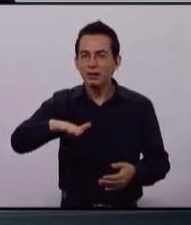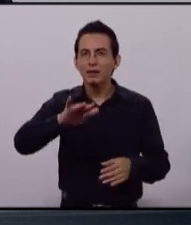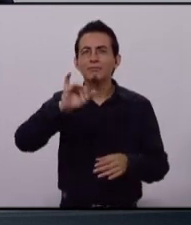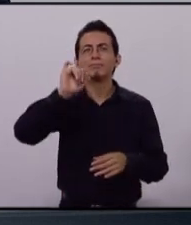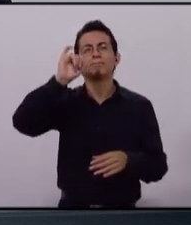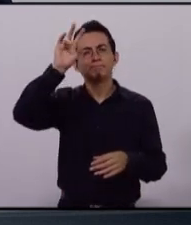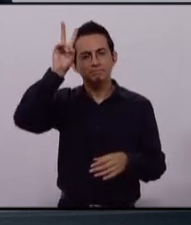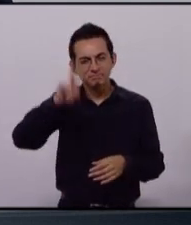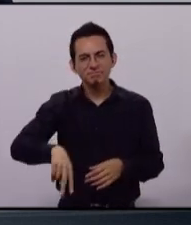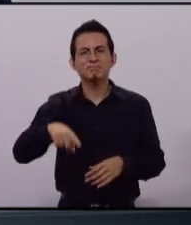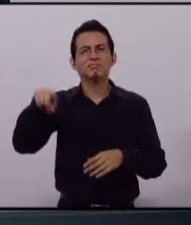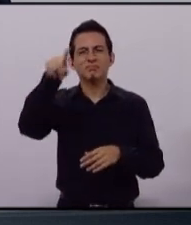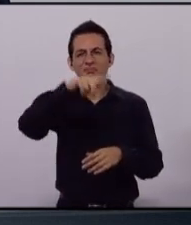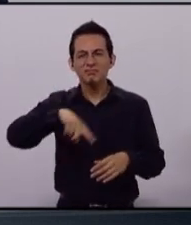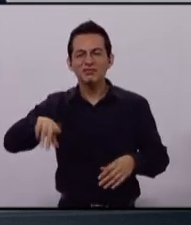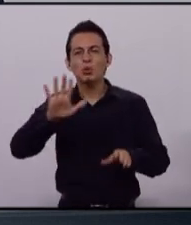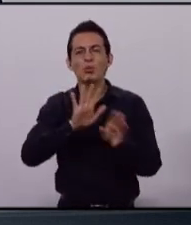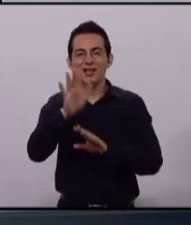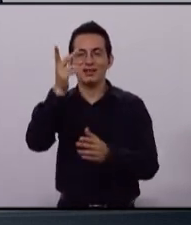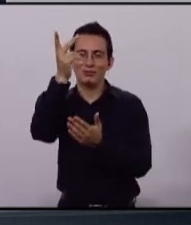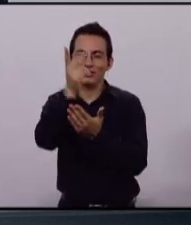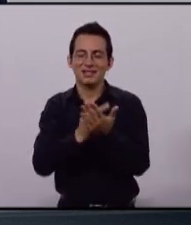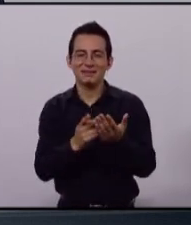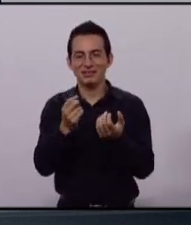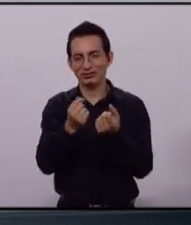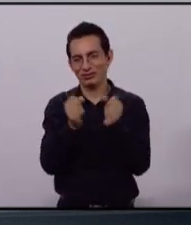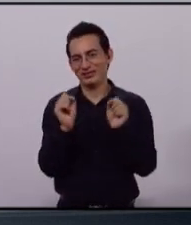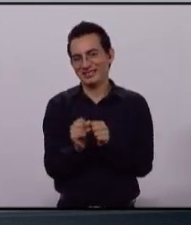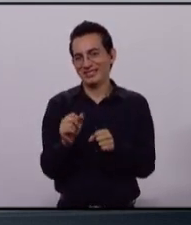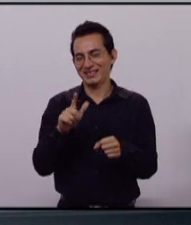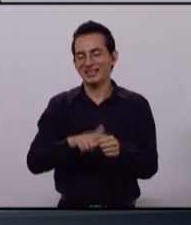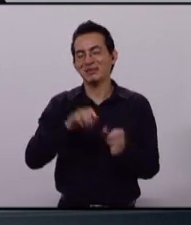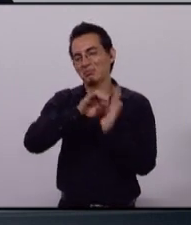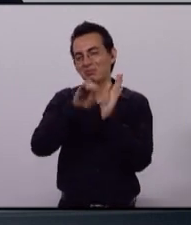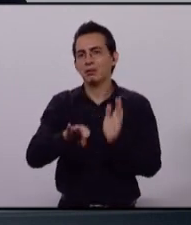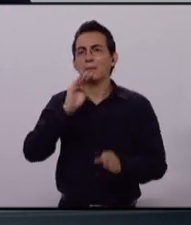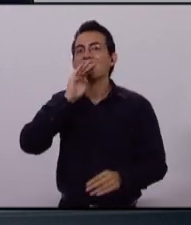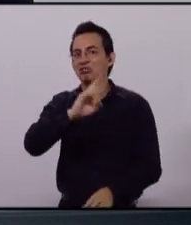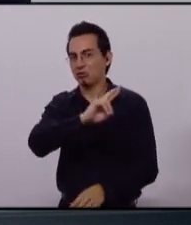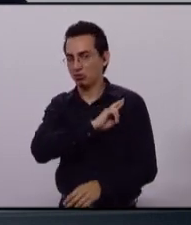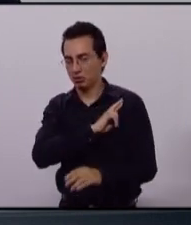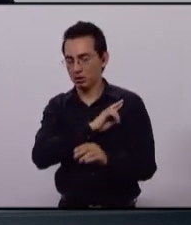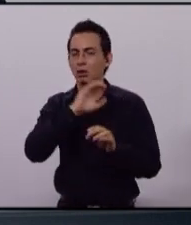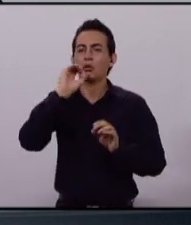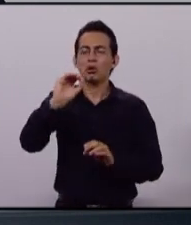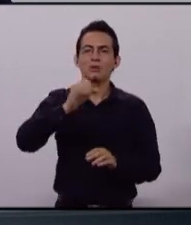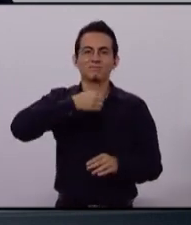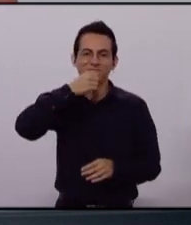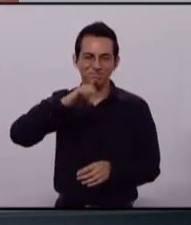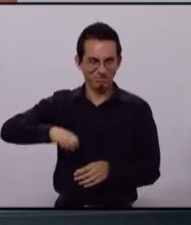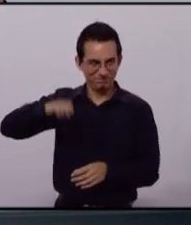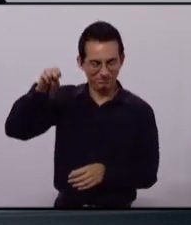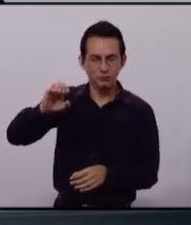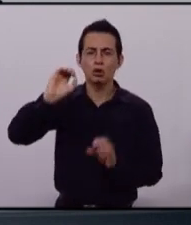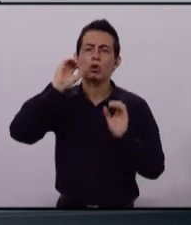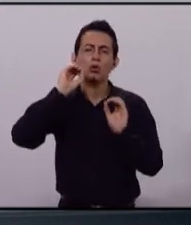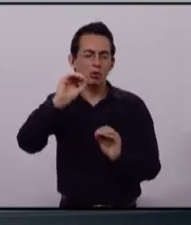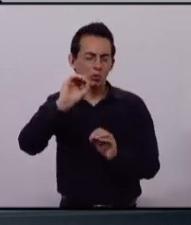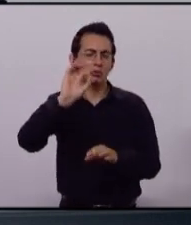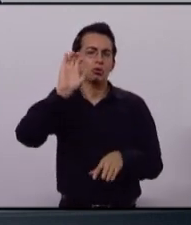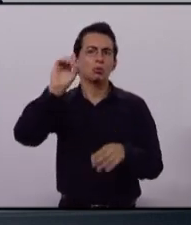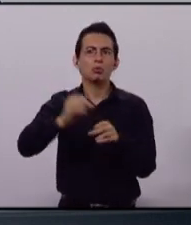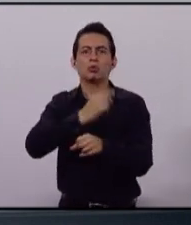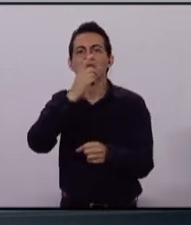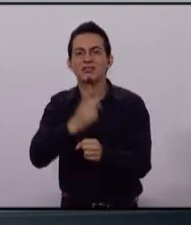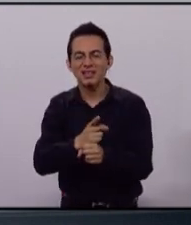es parte de alguno de los programas sociales, o porque es jefa de familia, o porque es adulto mayor, o porque tuvo la oportunidad